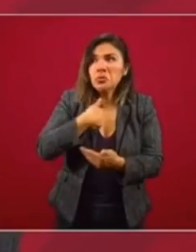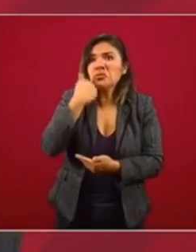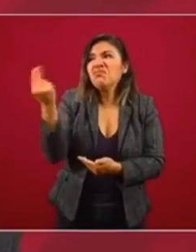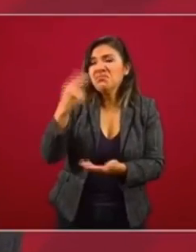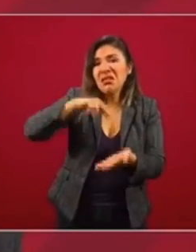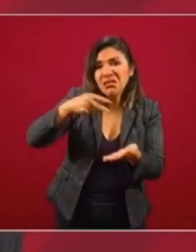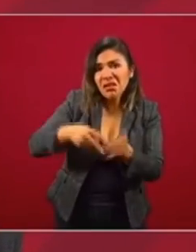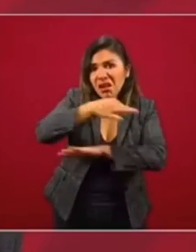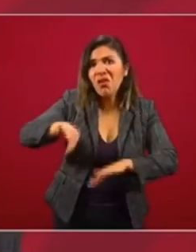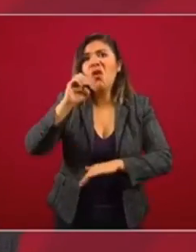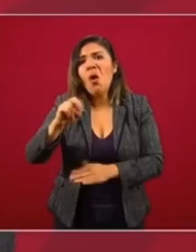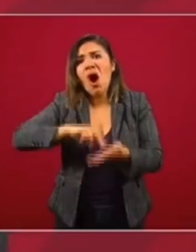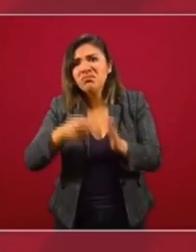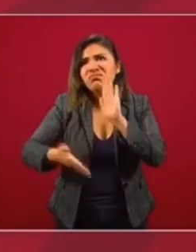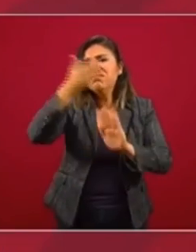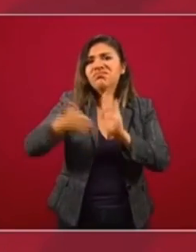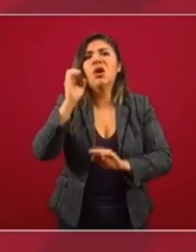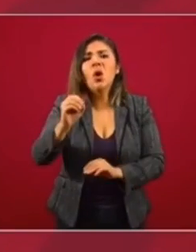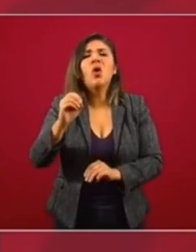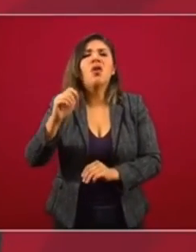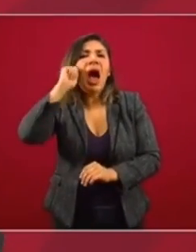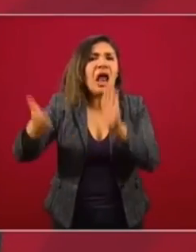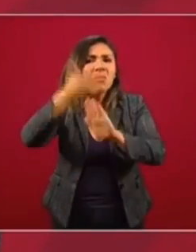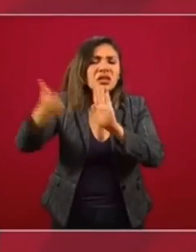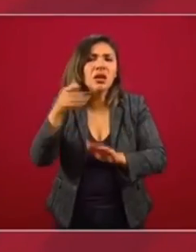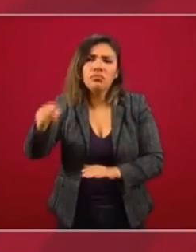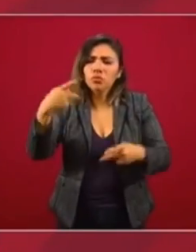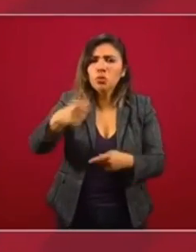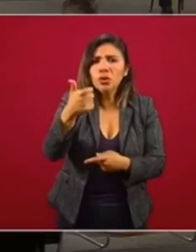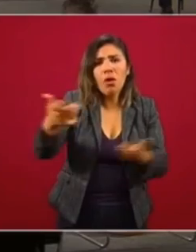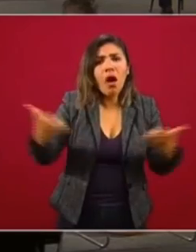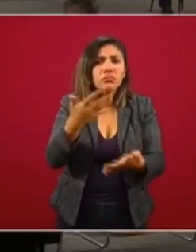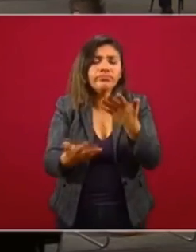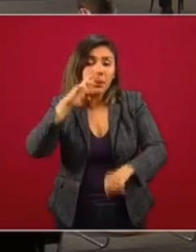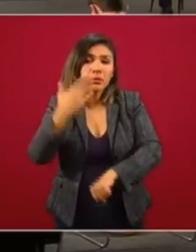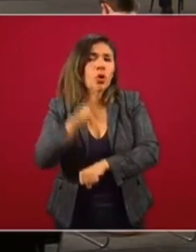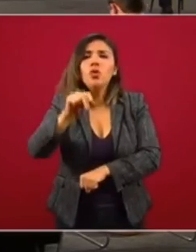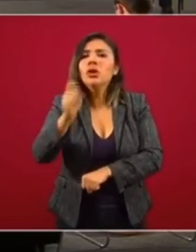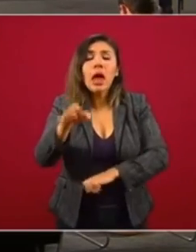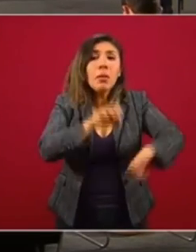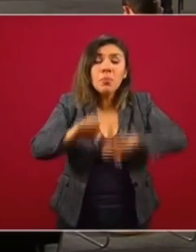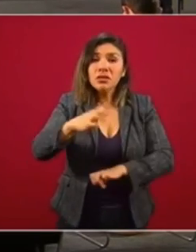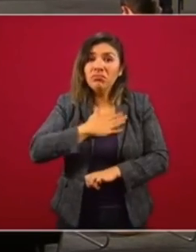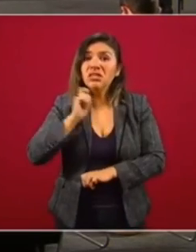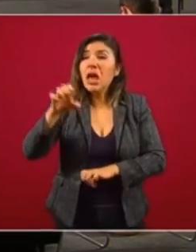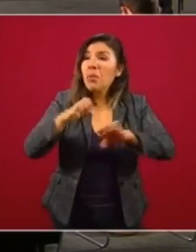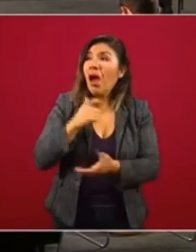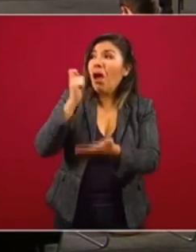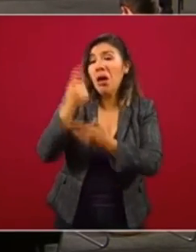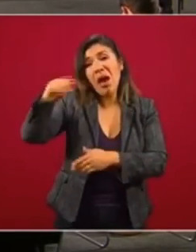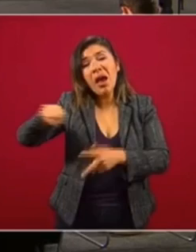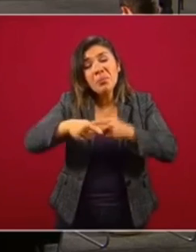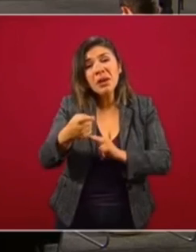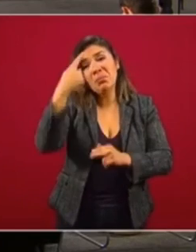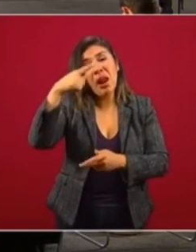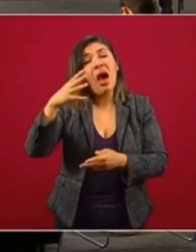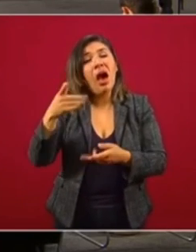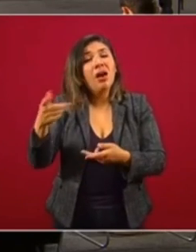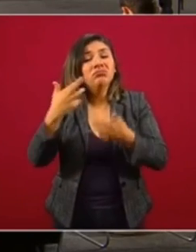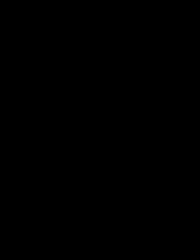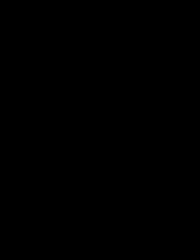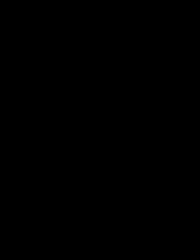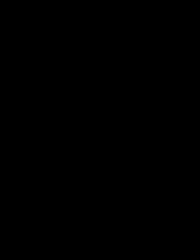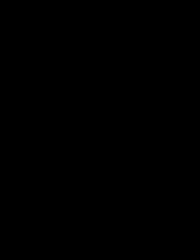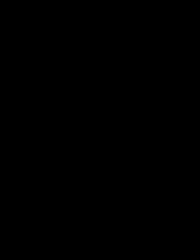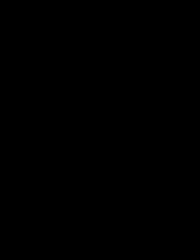contrata un ingeniero a un arquitecto, a un maestro de obra. Él maneja su dinero. No es una empresa, no es una inmobiliaria. ¿Para qué le rinda su